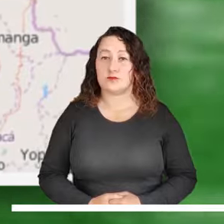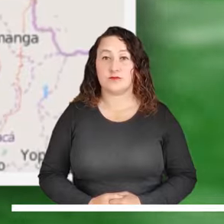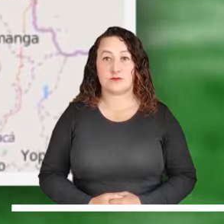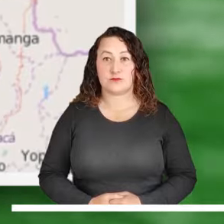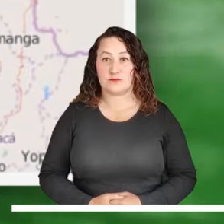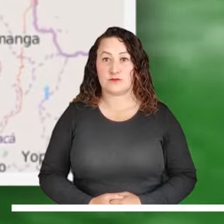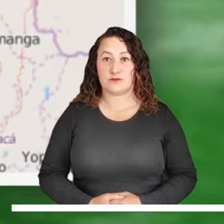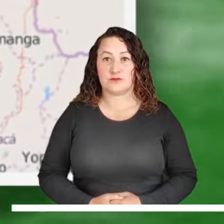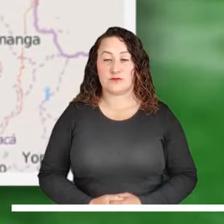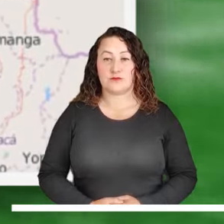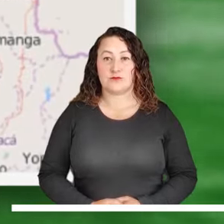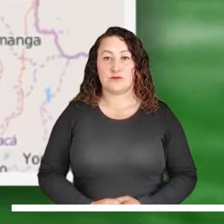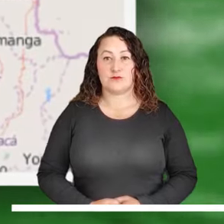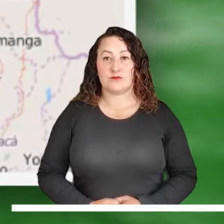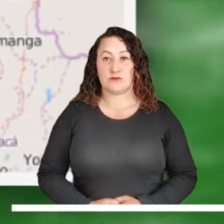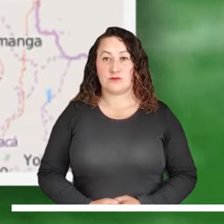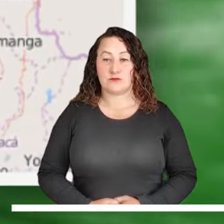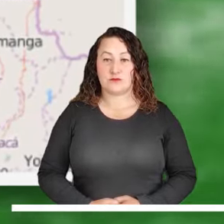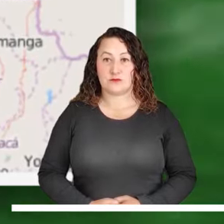Jorge.